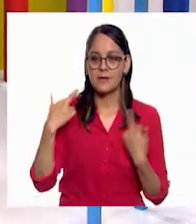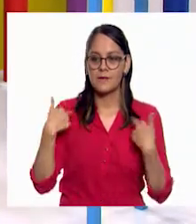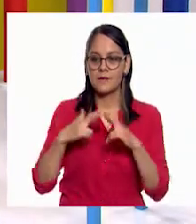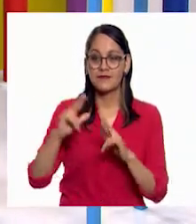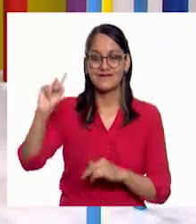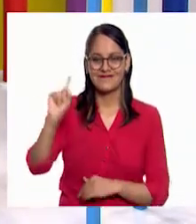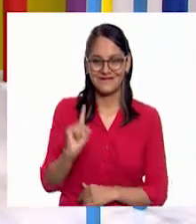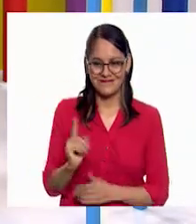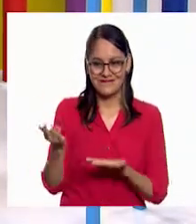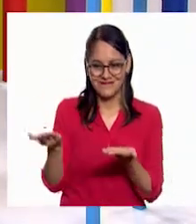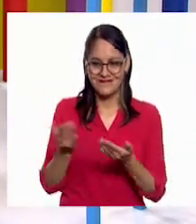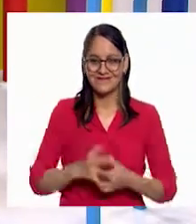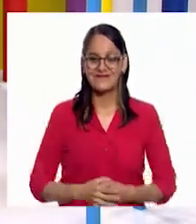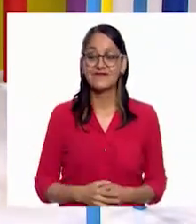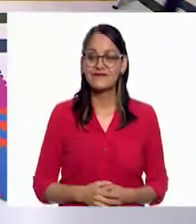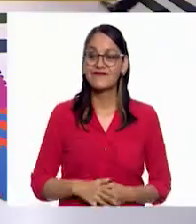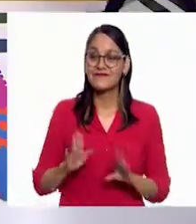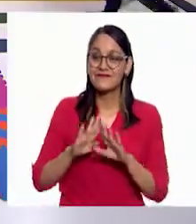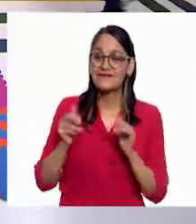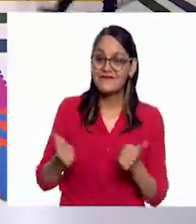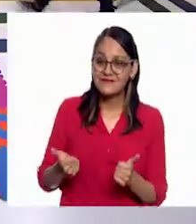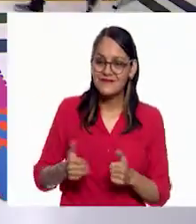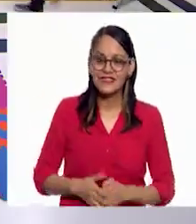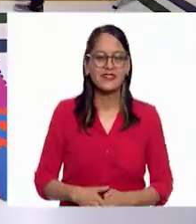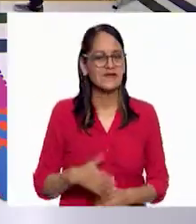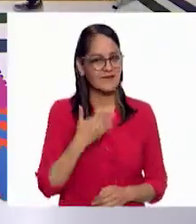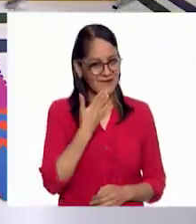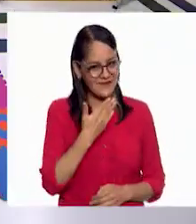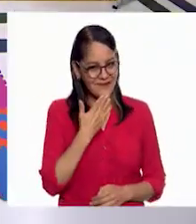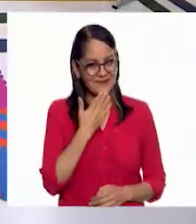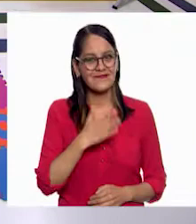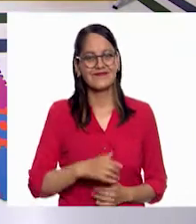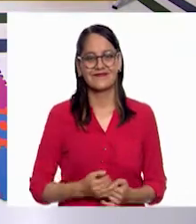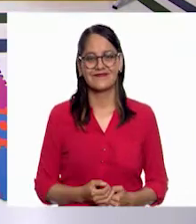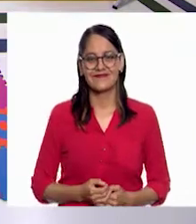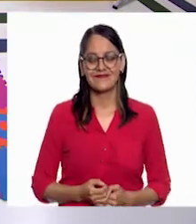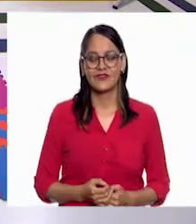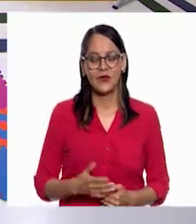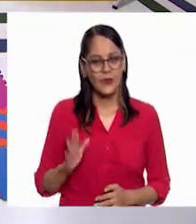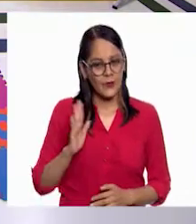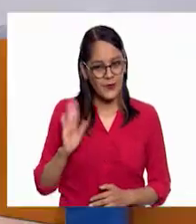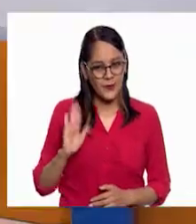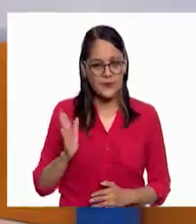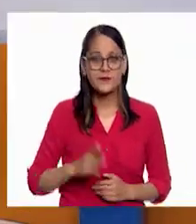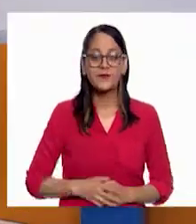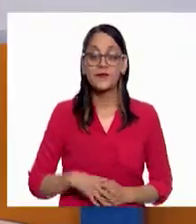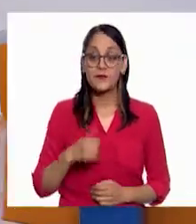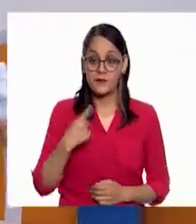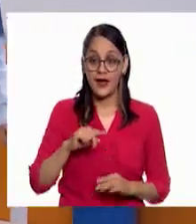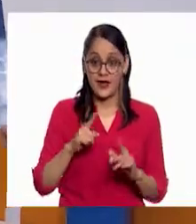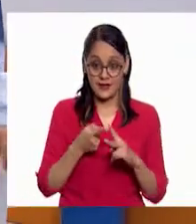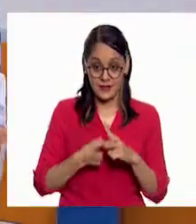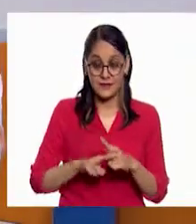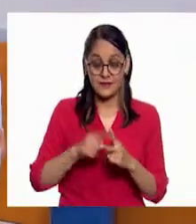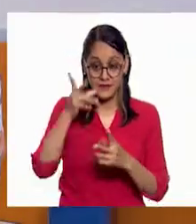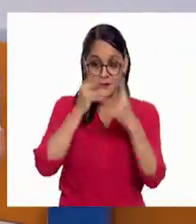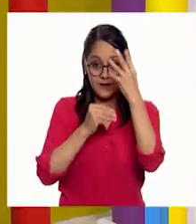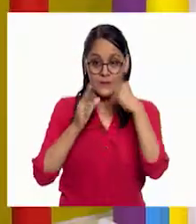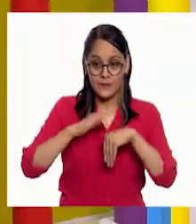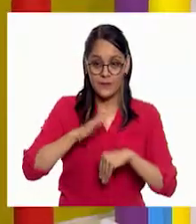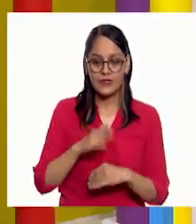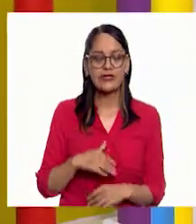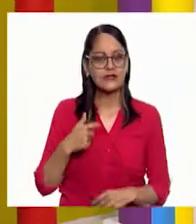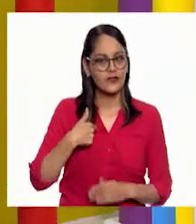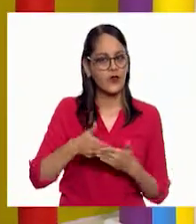clases. ¡Ezequiel! ¿Cómo estás, amigo? ¡Hola, Erick! ¡Bienito! ¡Muy bueno! ¿Listo para conocer más? Listo. Me quedé reflexionando mucho